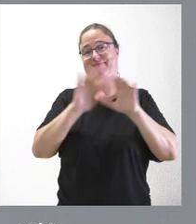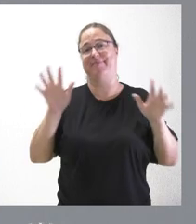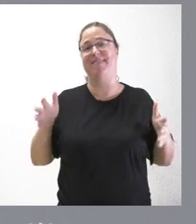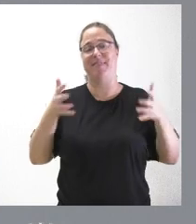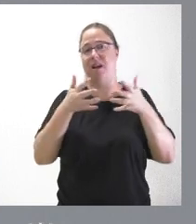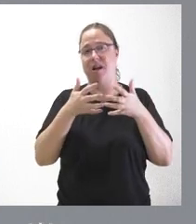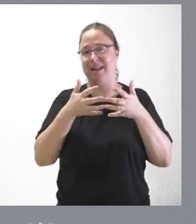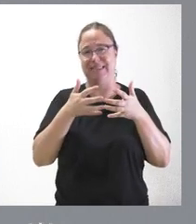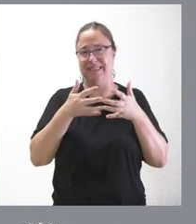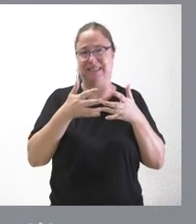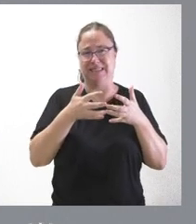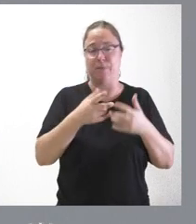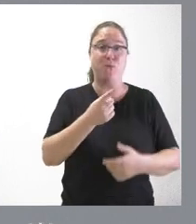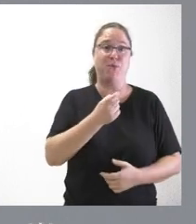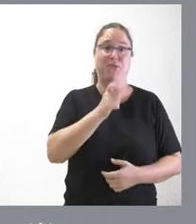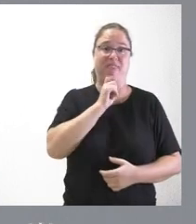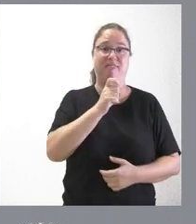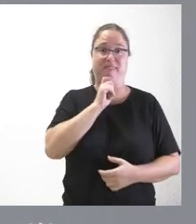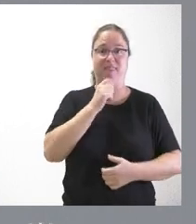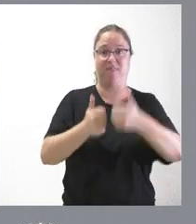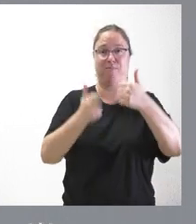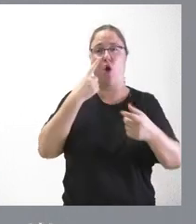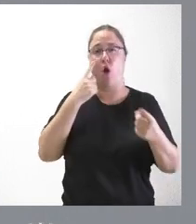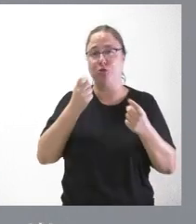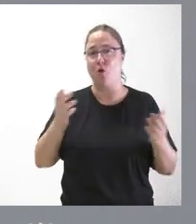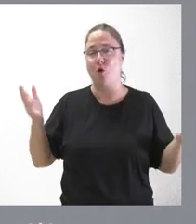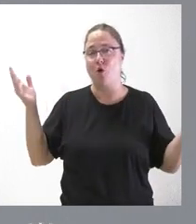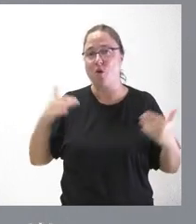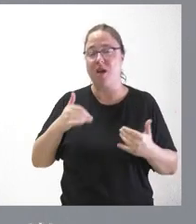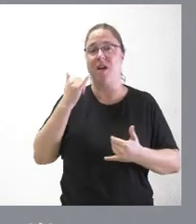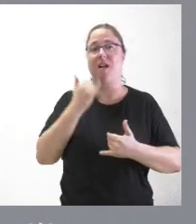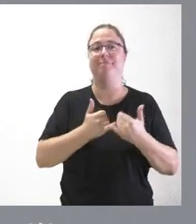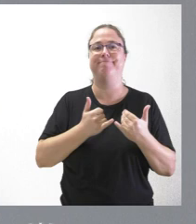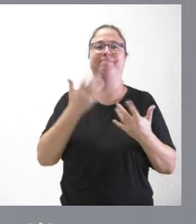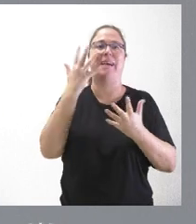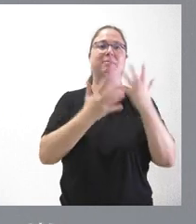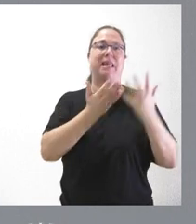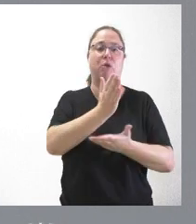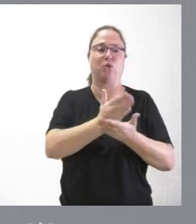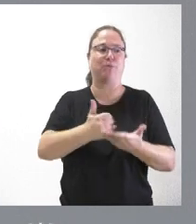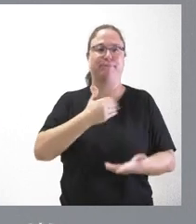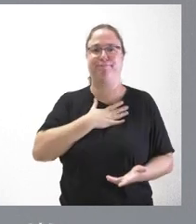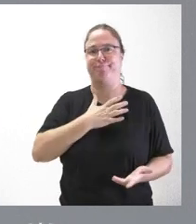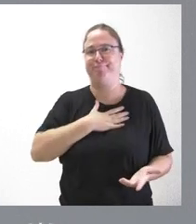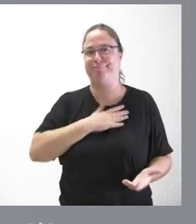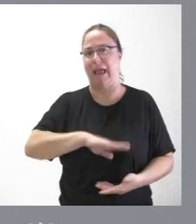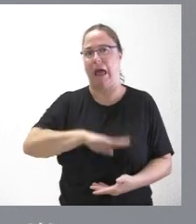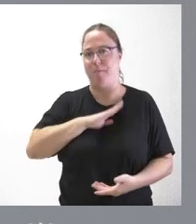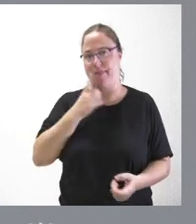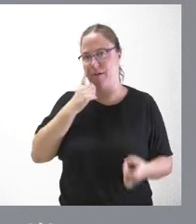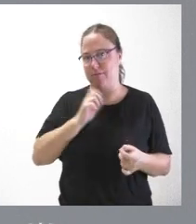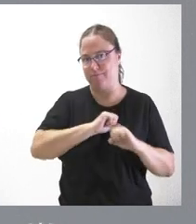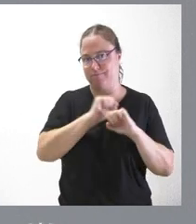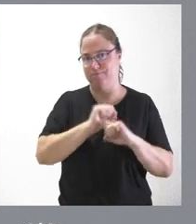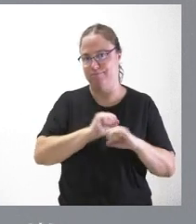un comercio mucho más difícil de regular y, al menos, donde una administración autonómica tiene muchas menos capacidades. Es muy